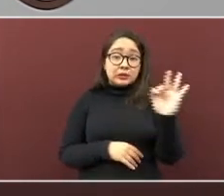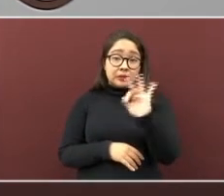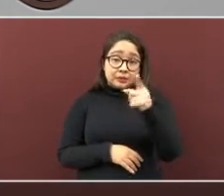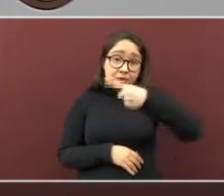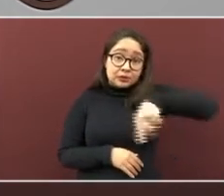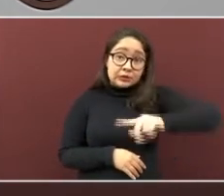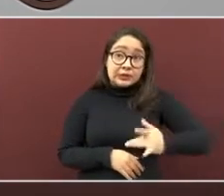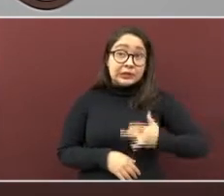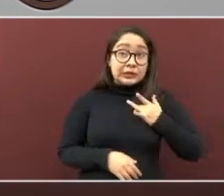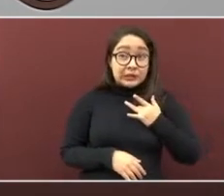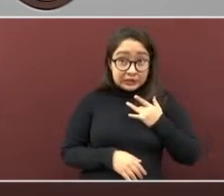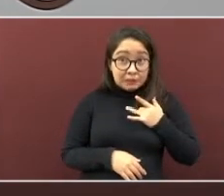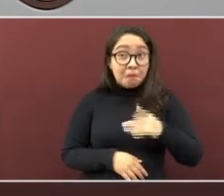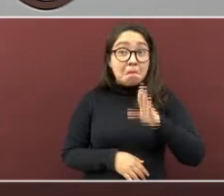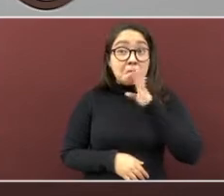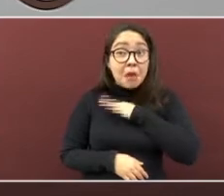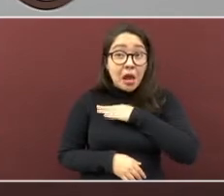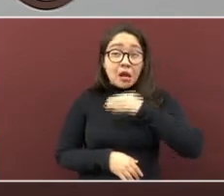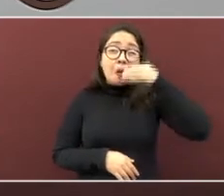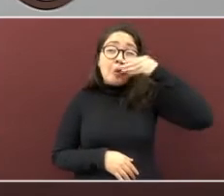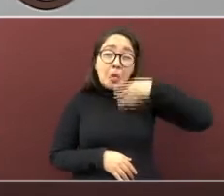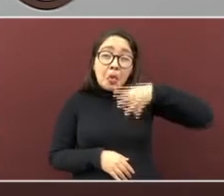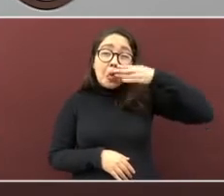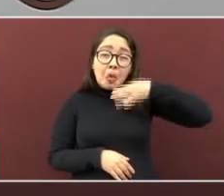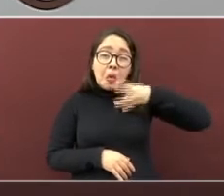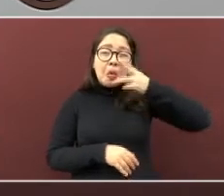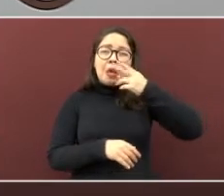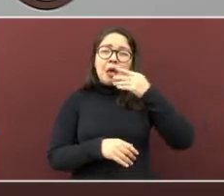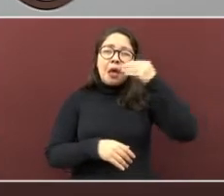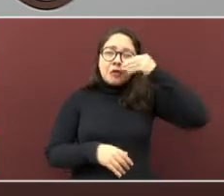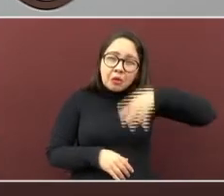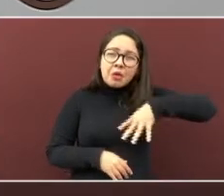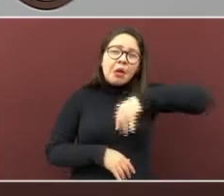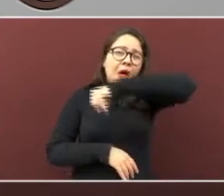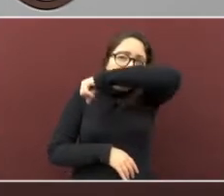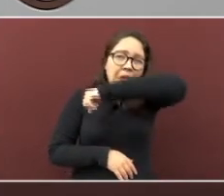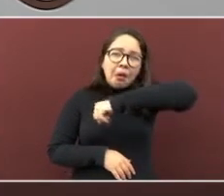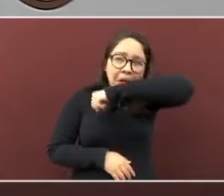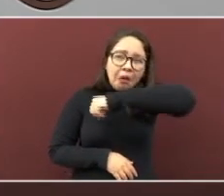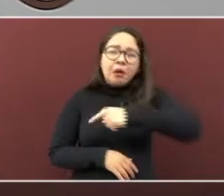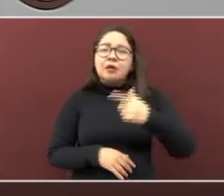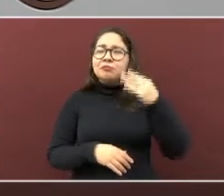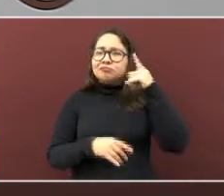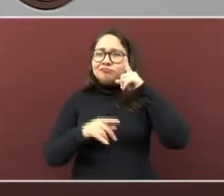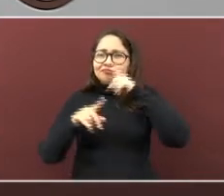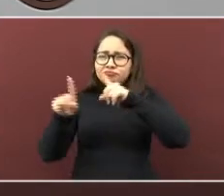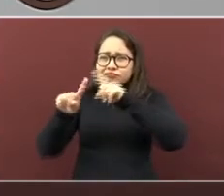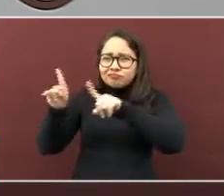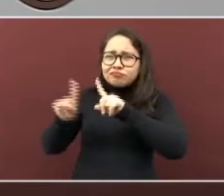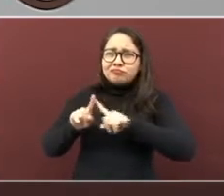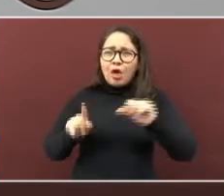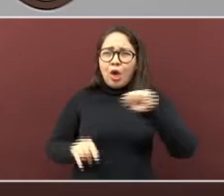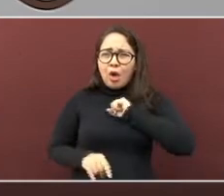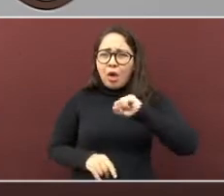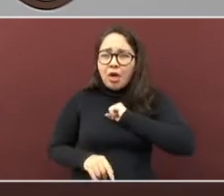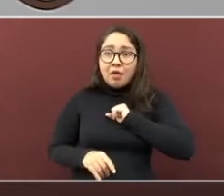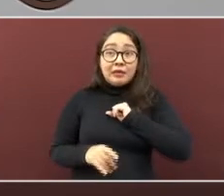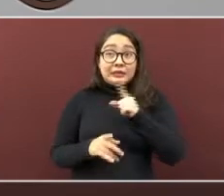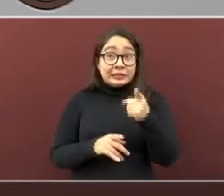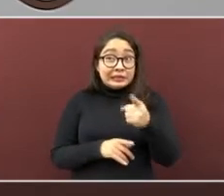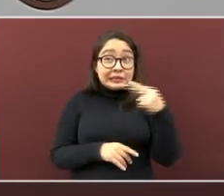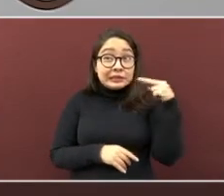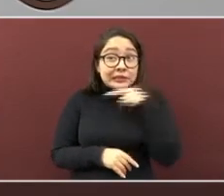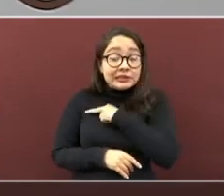síntomas de gripes comunes, escurrimiento nasal, en ese momento